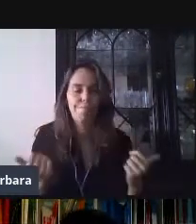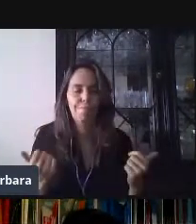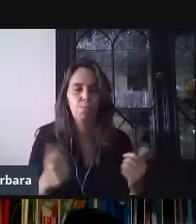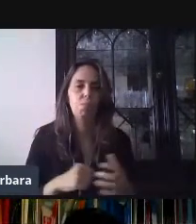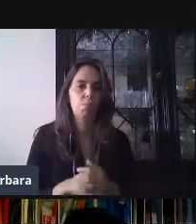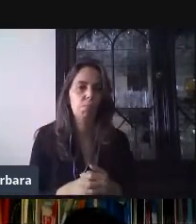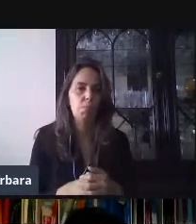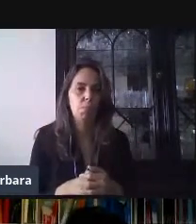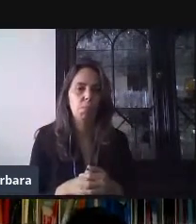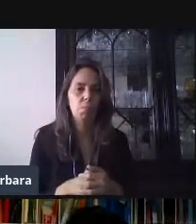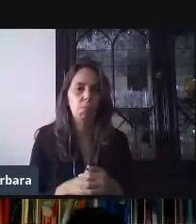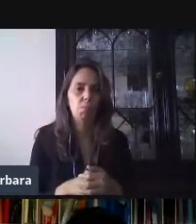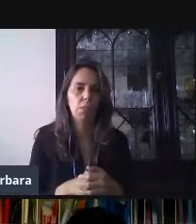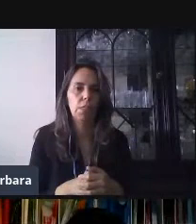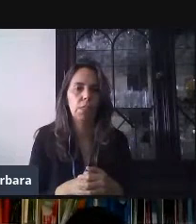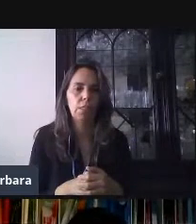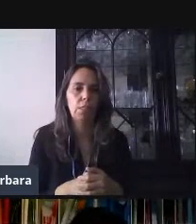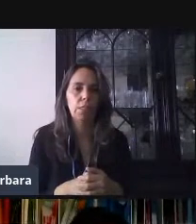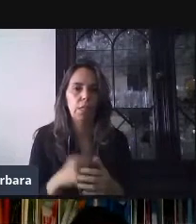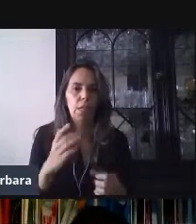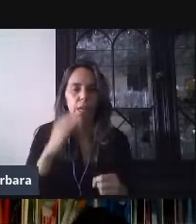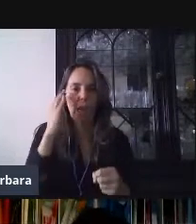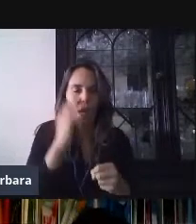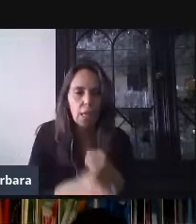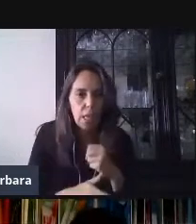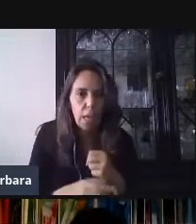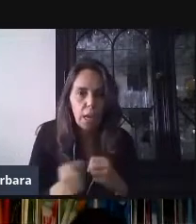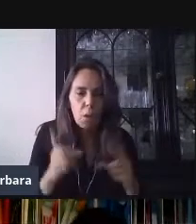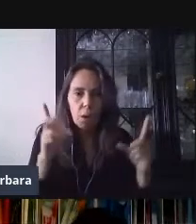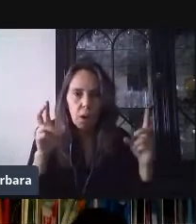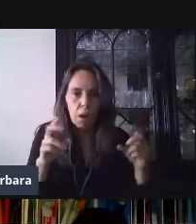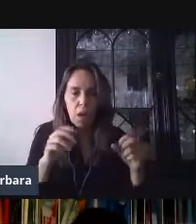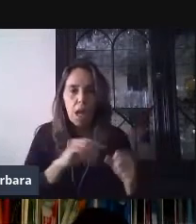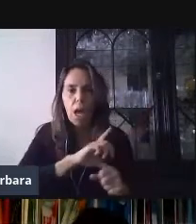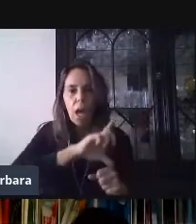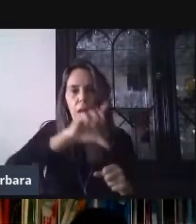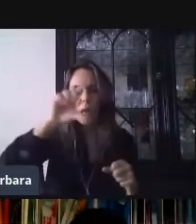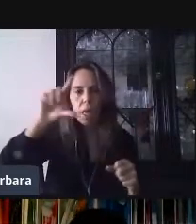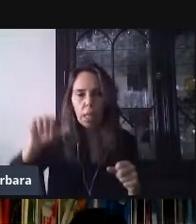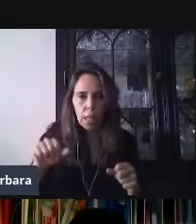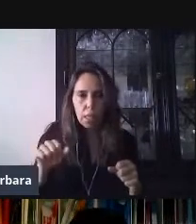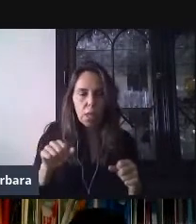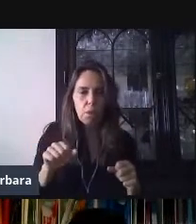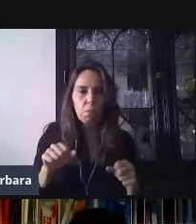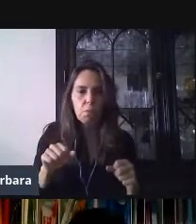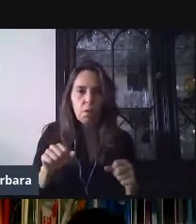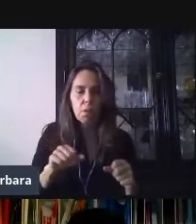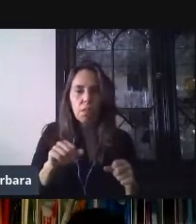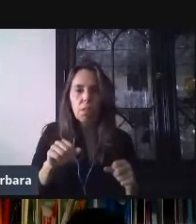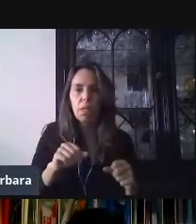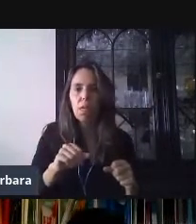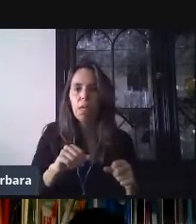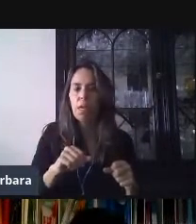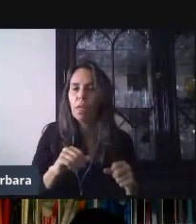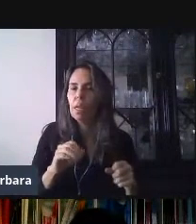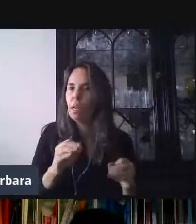digamos, ya terminamos esta primera parte. Ahora vamos a pasar, pues, a la parte sustancial, a la parte importante de esta sesión y el